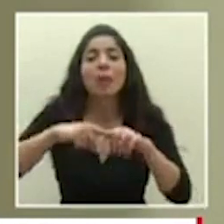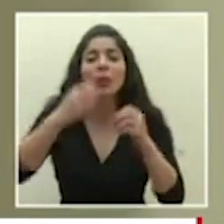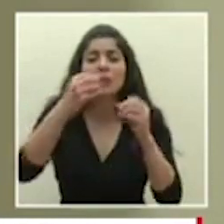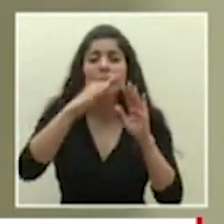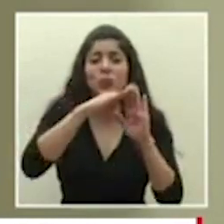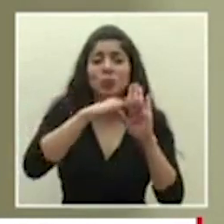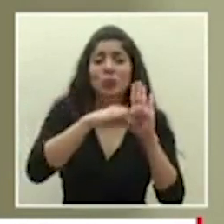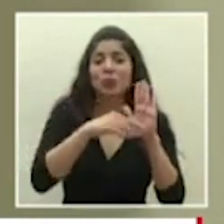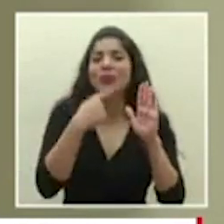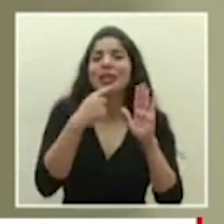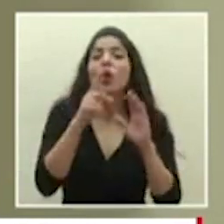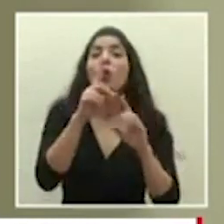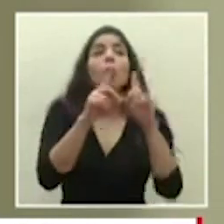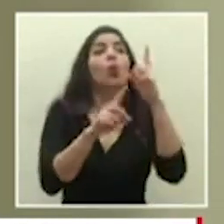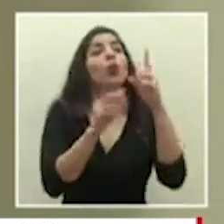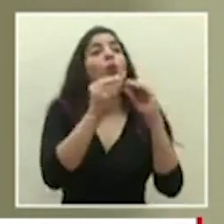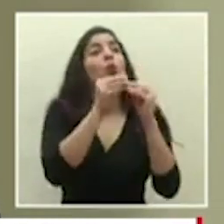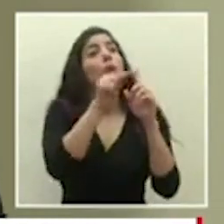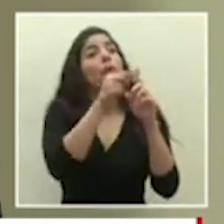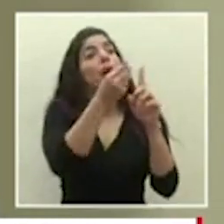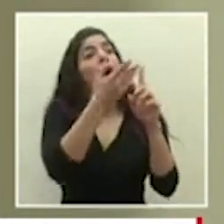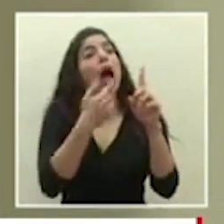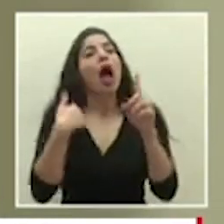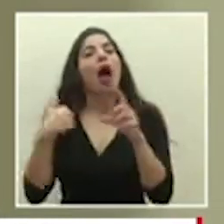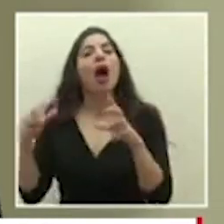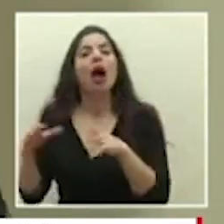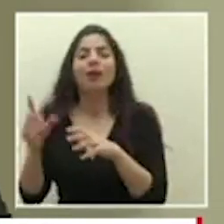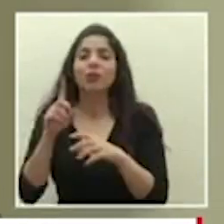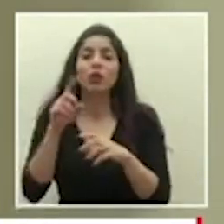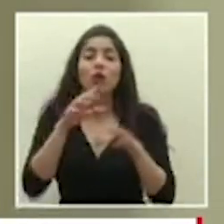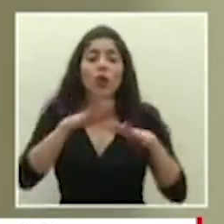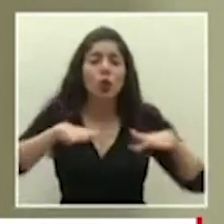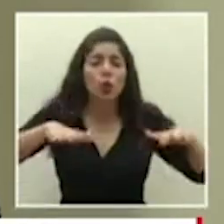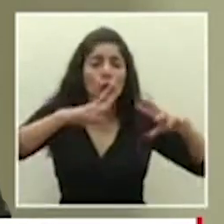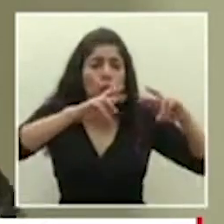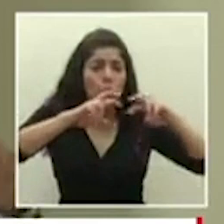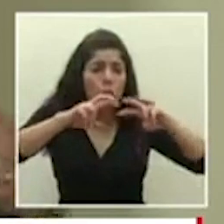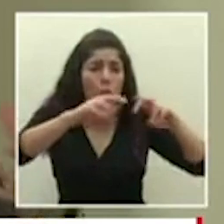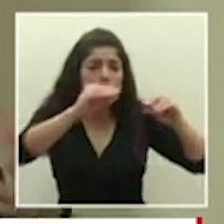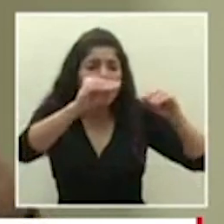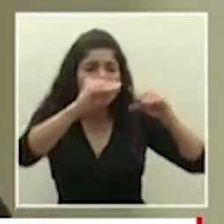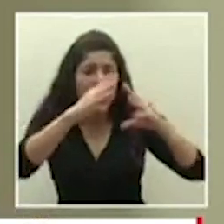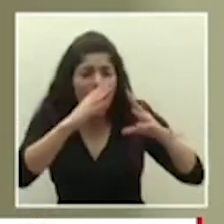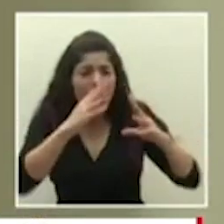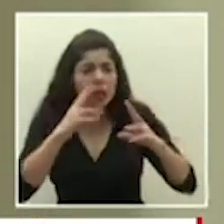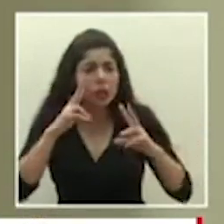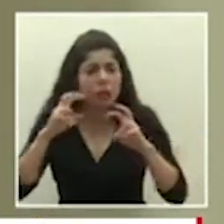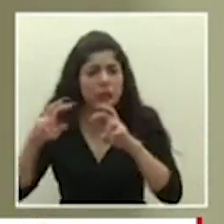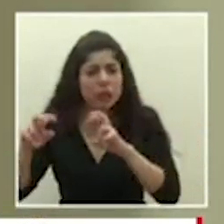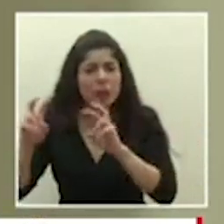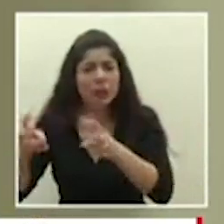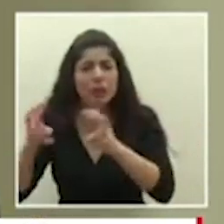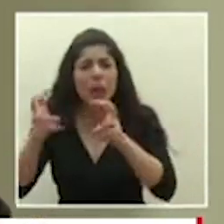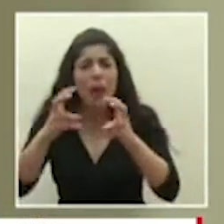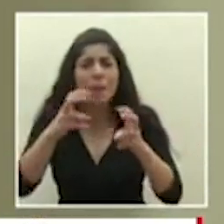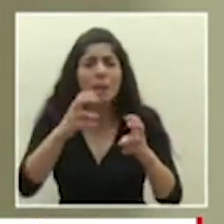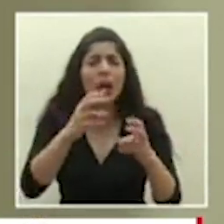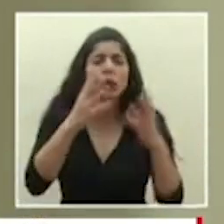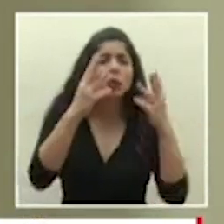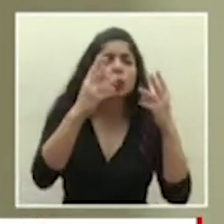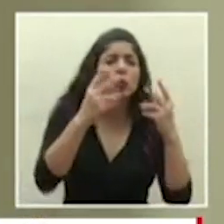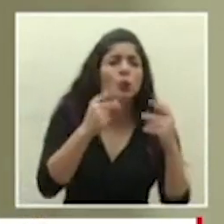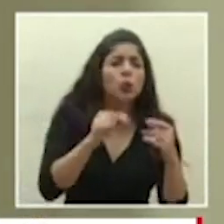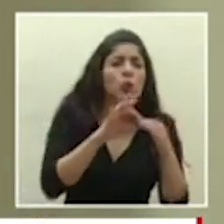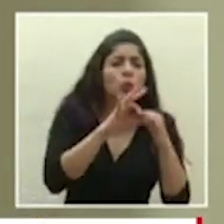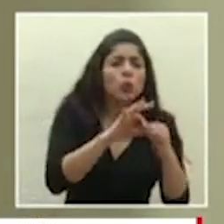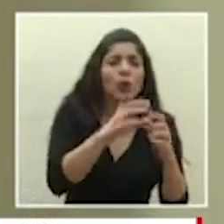que yo dije no es un número absoluto es el comportamiento de ese número y sentir ese dato sentirlo de todos los asuntos también cualitativos que rodean